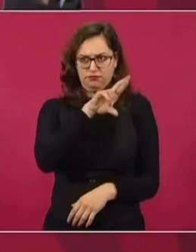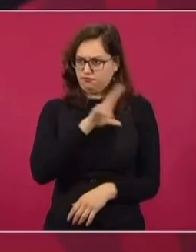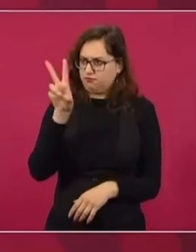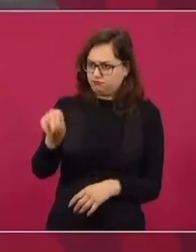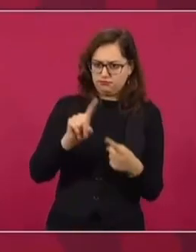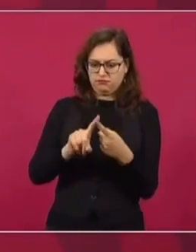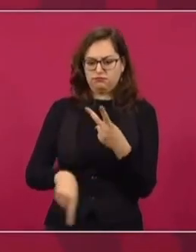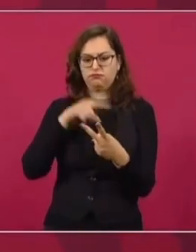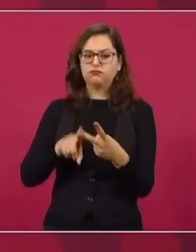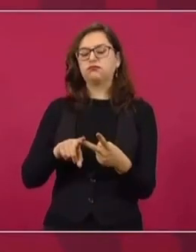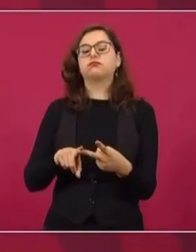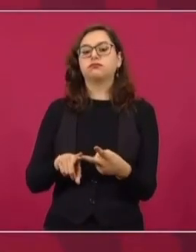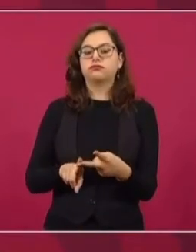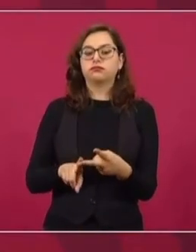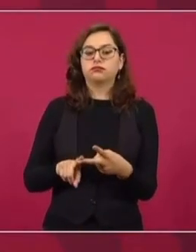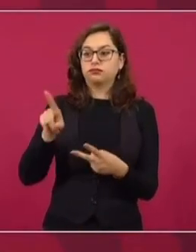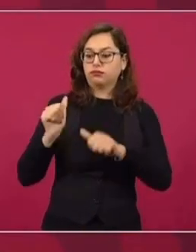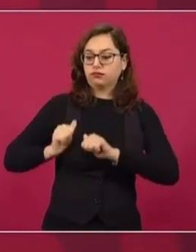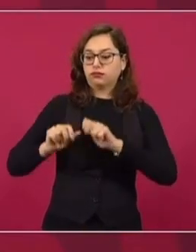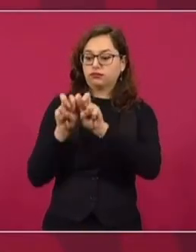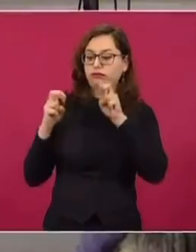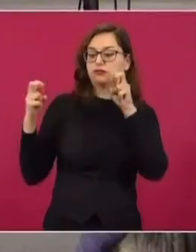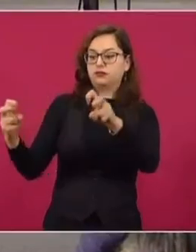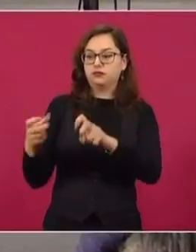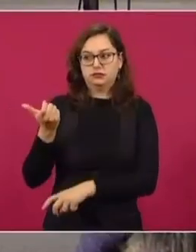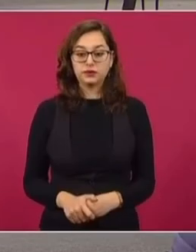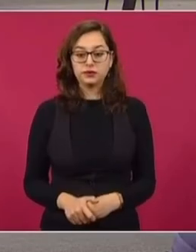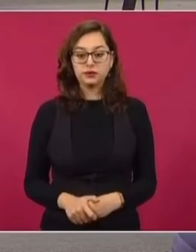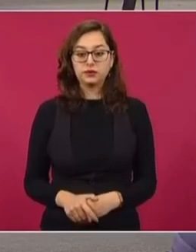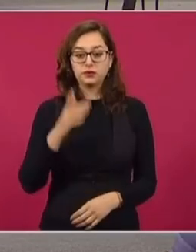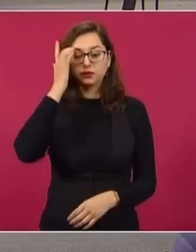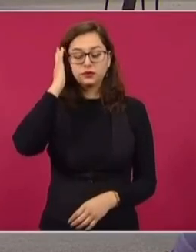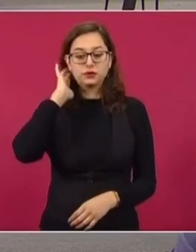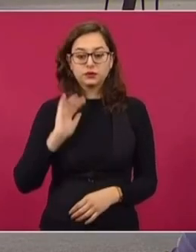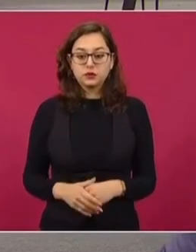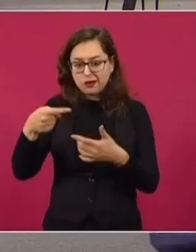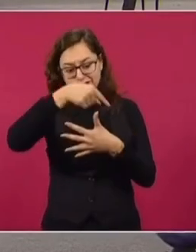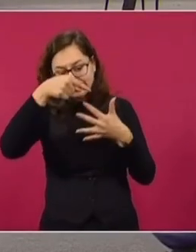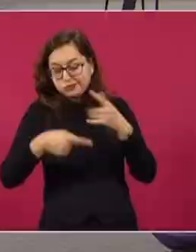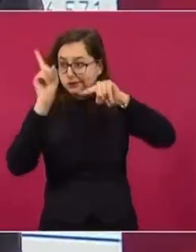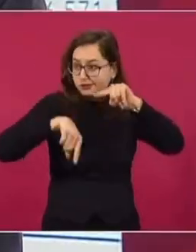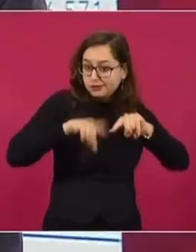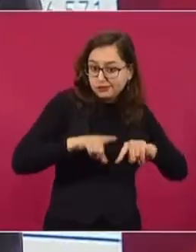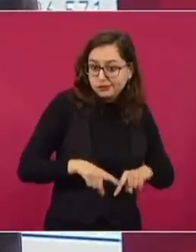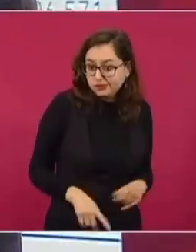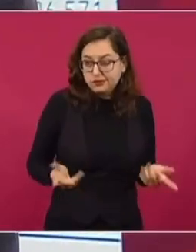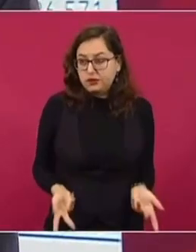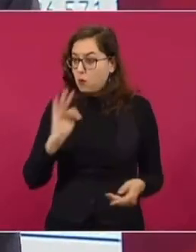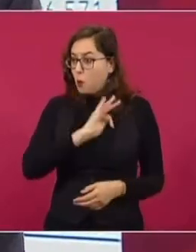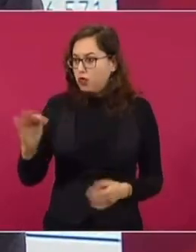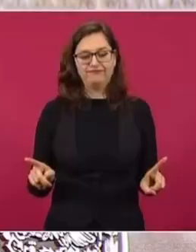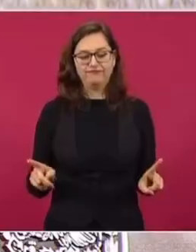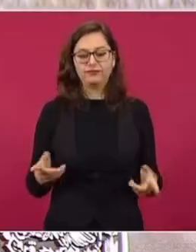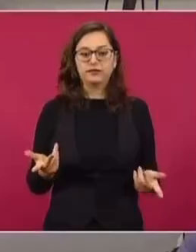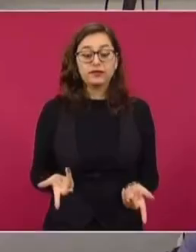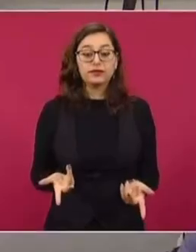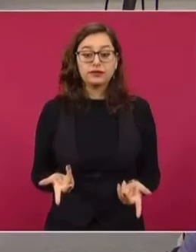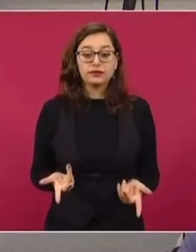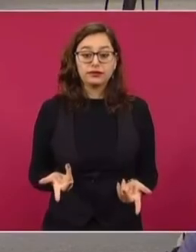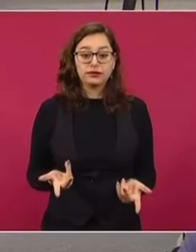si ya no ganan los consejeros, más que el presidente, háganle a como les estamos haciendo nosotros, porque no les estamos planteando nada que no estemos haciendo.